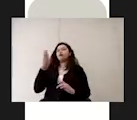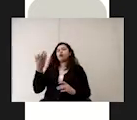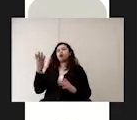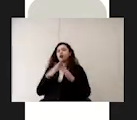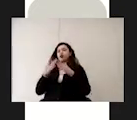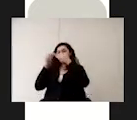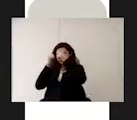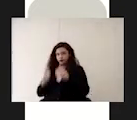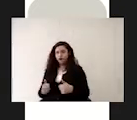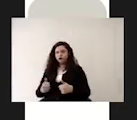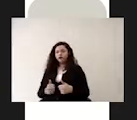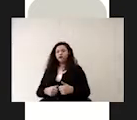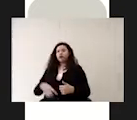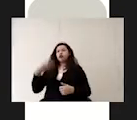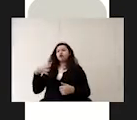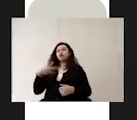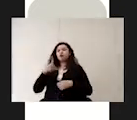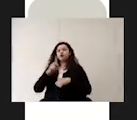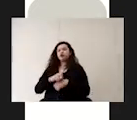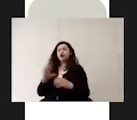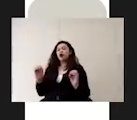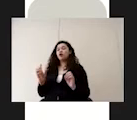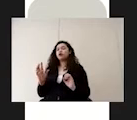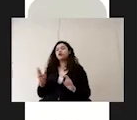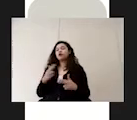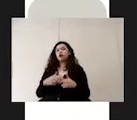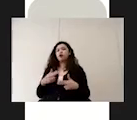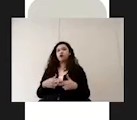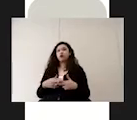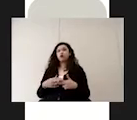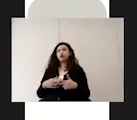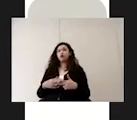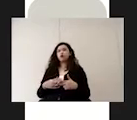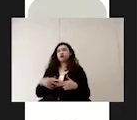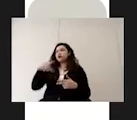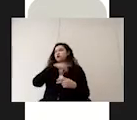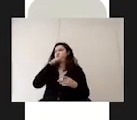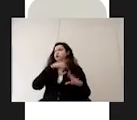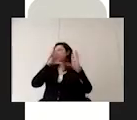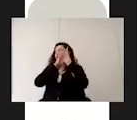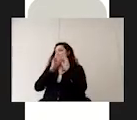los 14 días o hasta que desaparezcan los síntomas